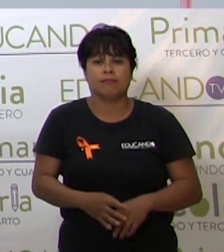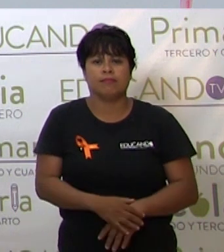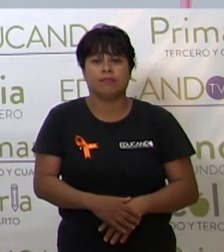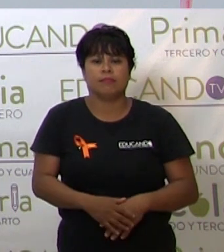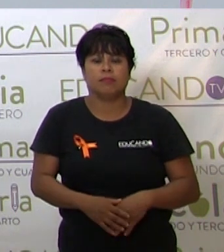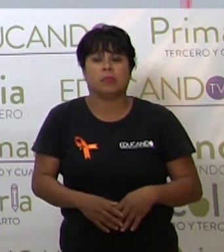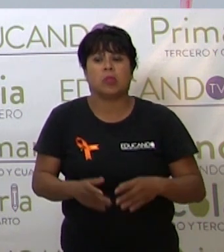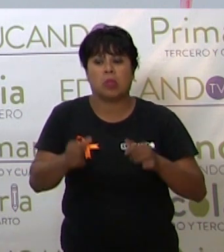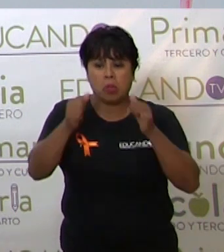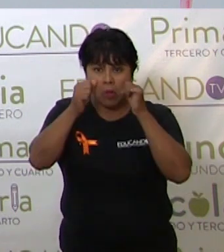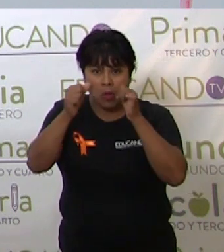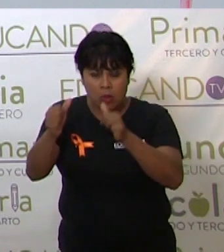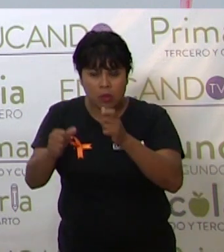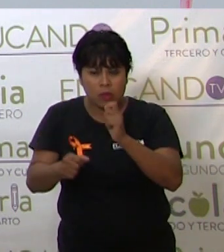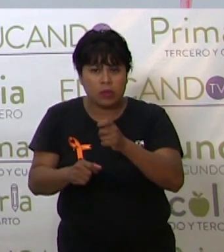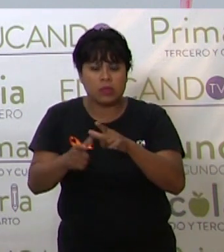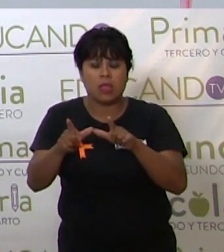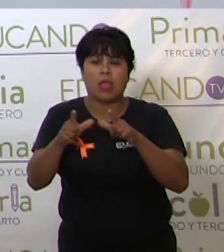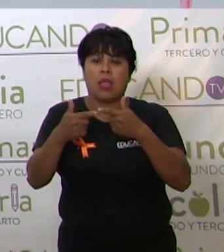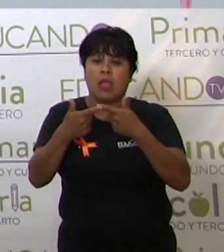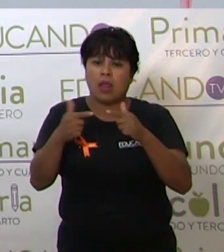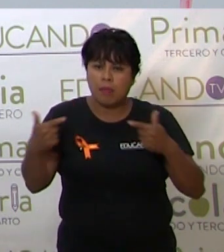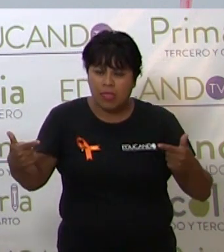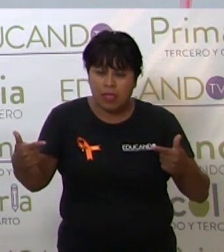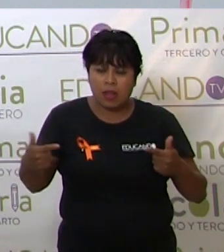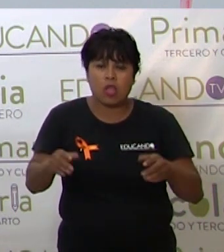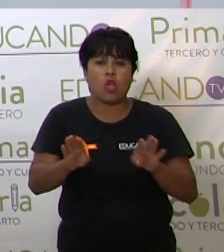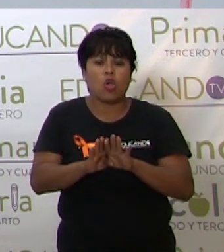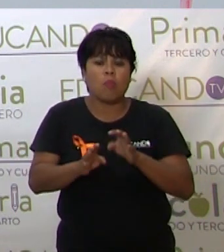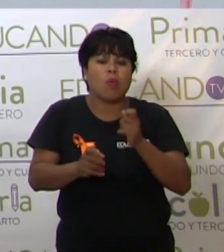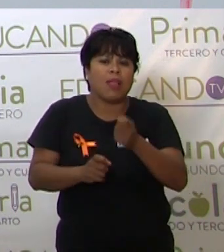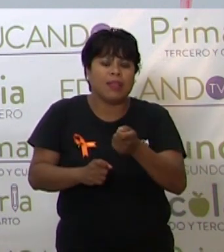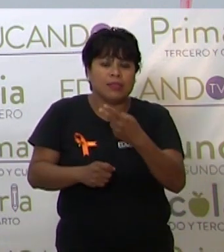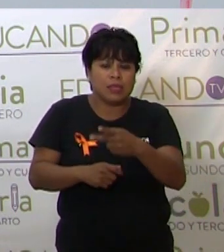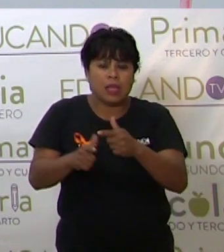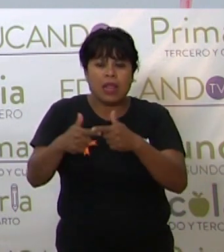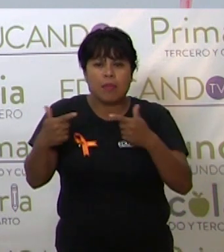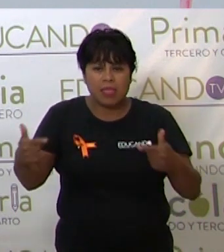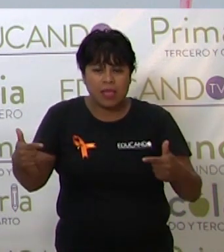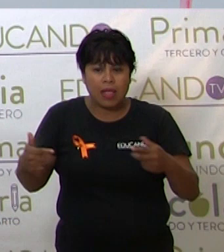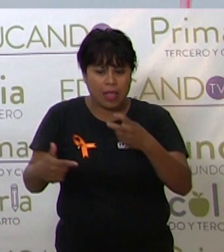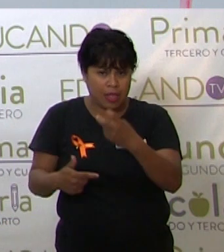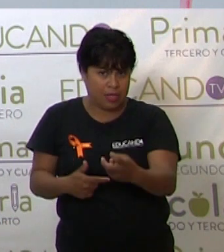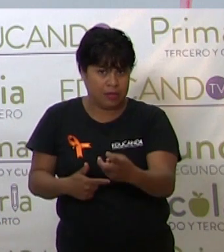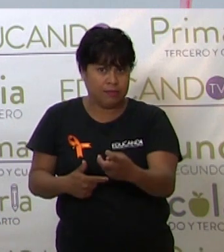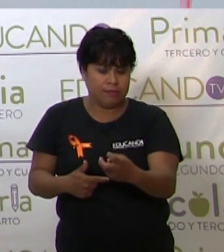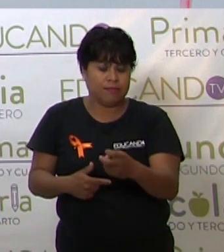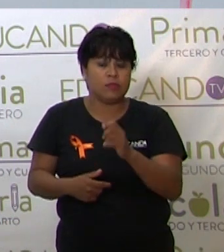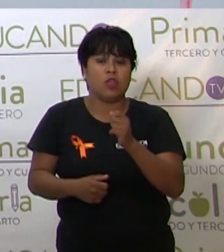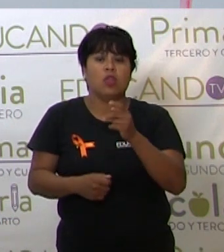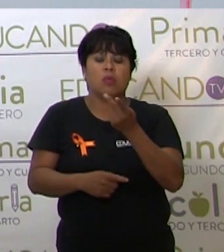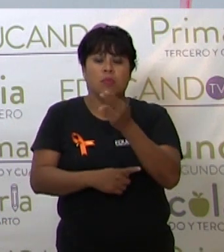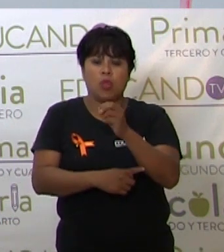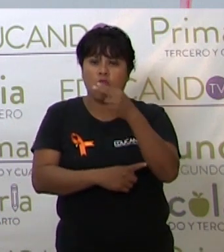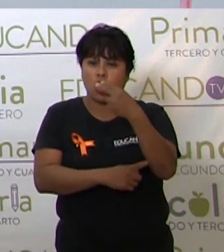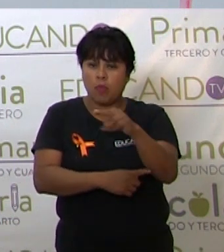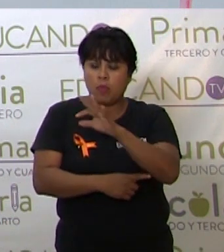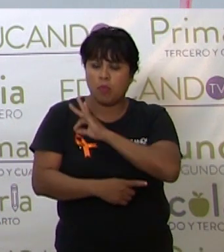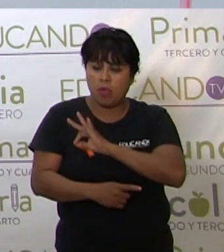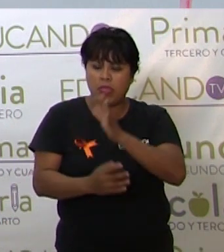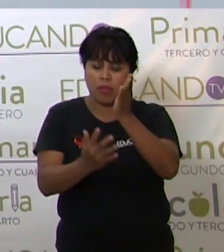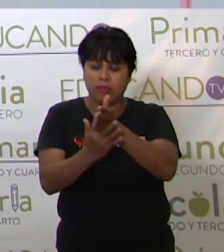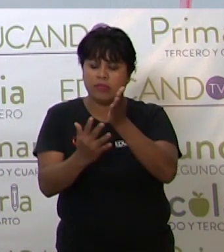Atendiendo su función gramatical, esto quiere decir cómo funcionan gramáticamente, los pronombres se pueden